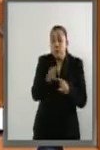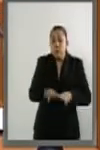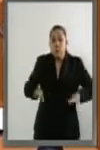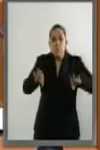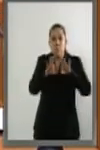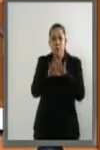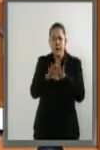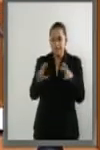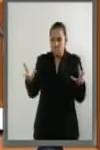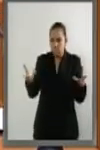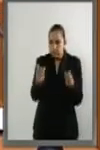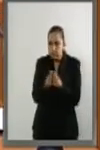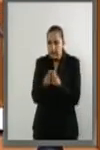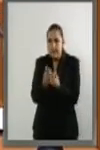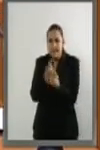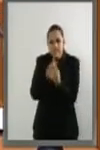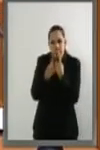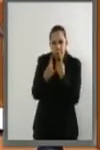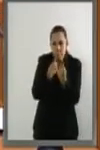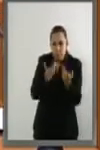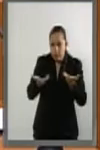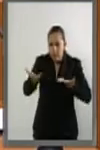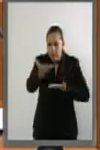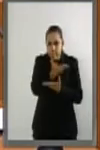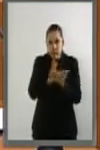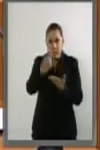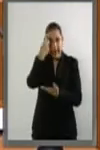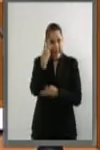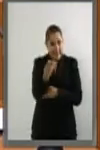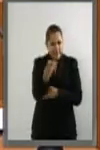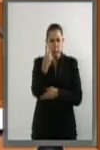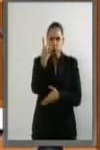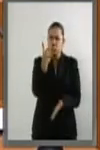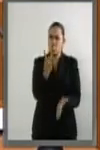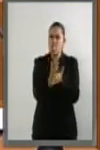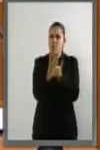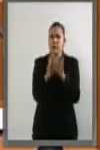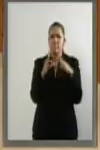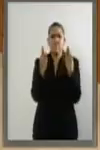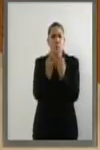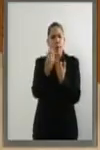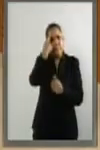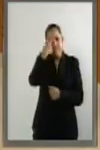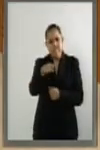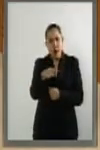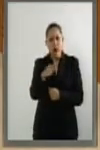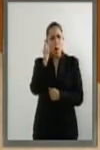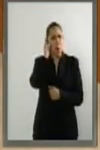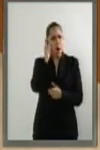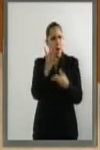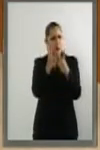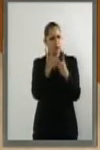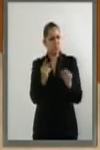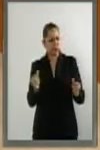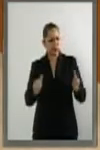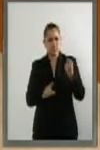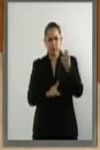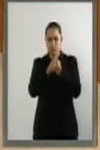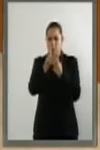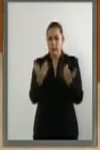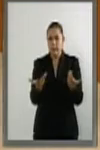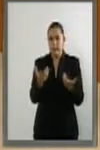partes son la única vía para la reconciliación, la solución de la crisis